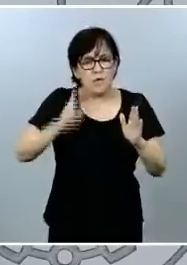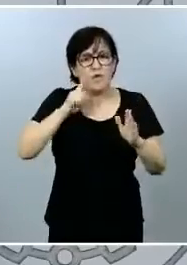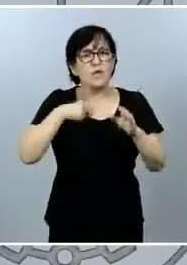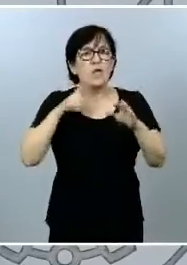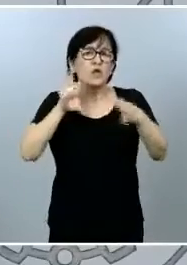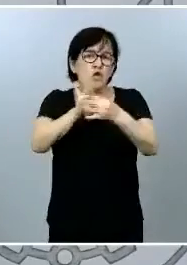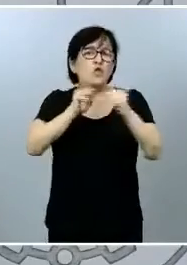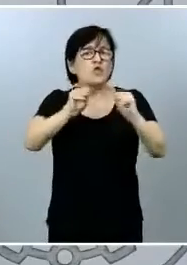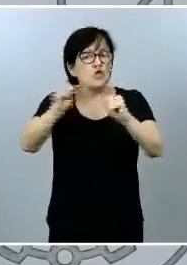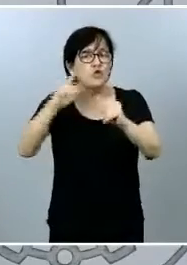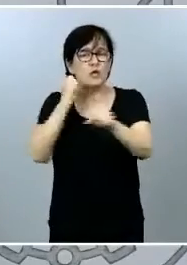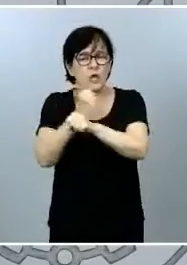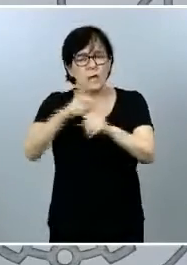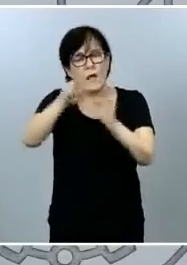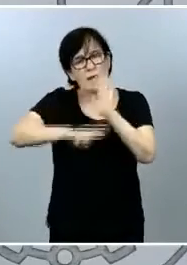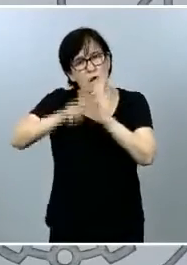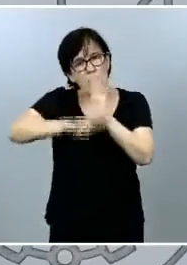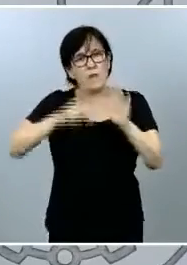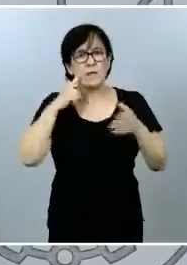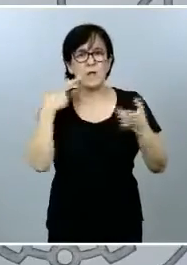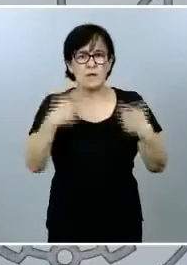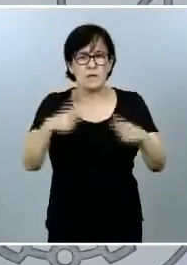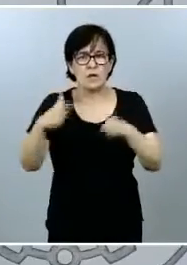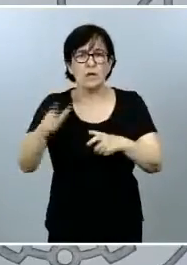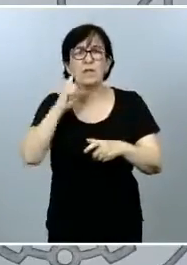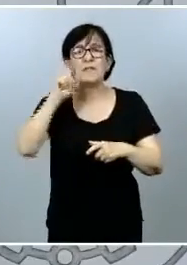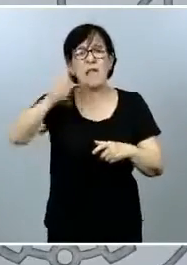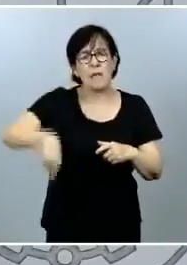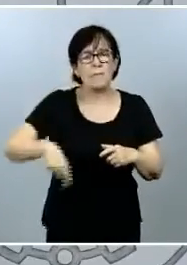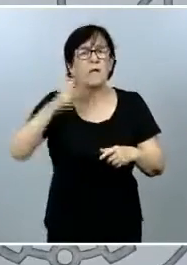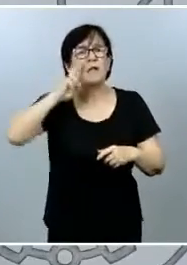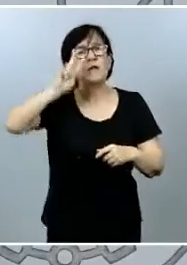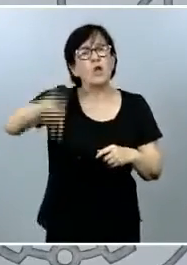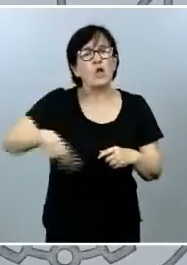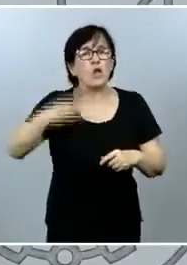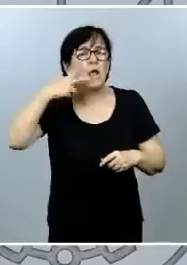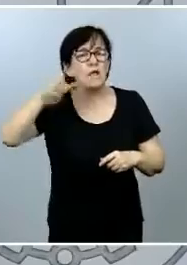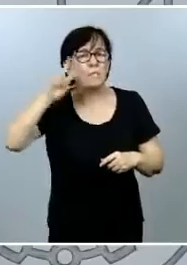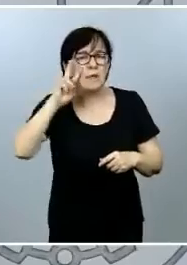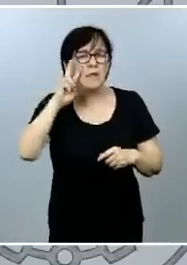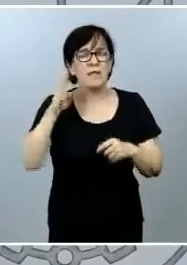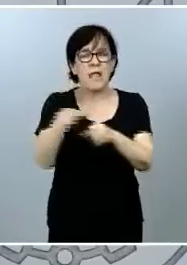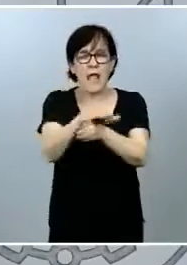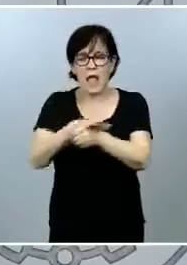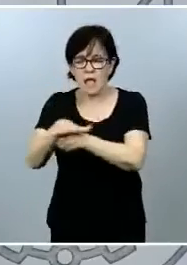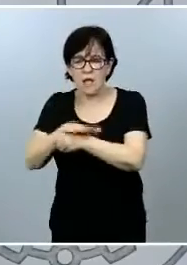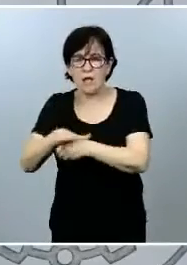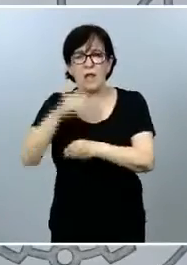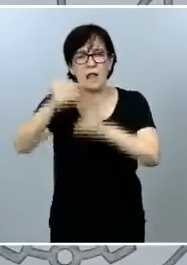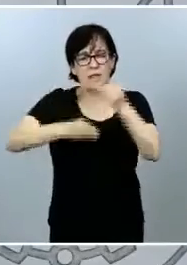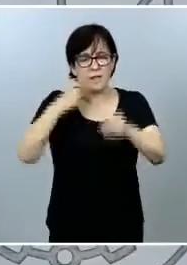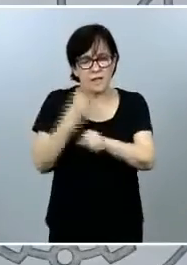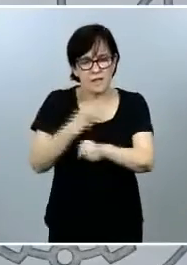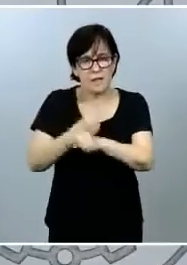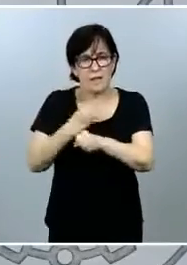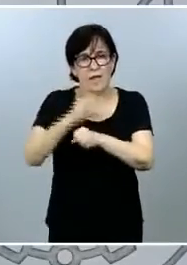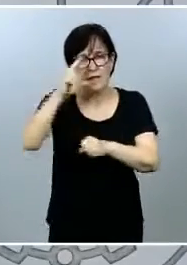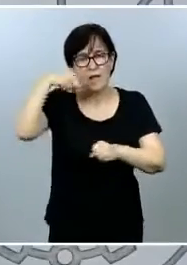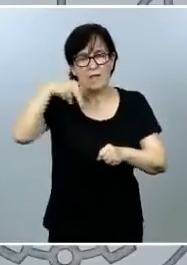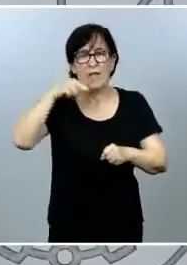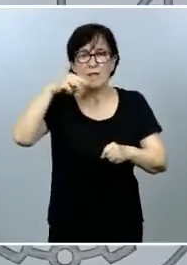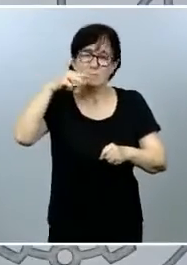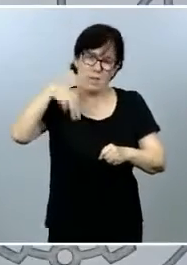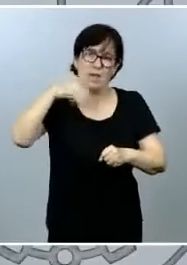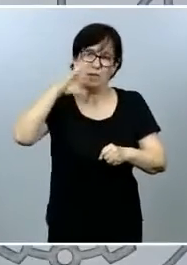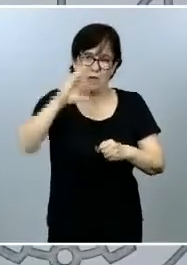regulación o sectoriales y también son reconocidos expertos en las áreas de actuación de la CNMC. Por